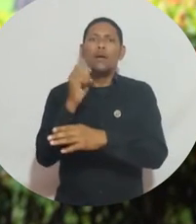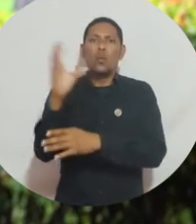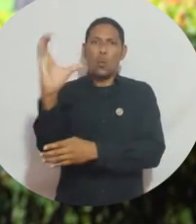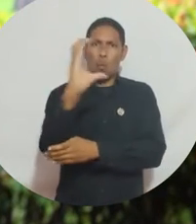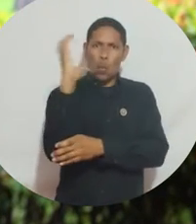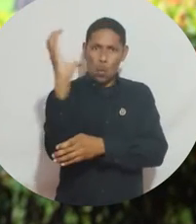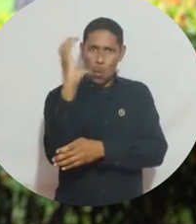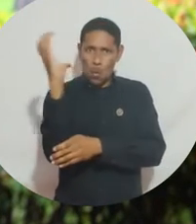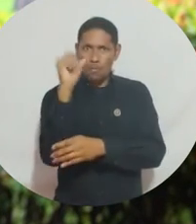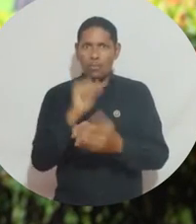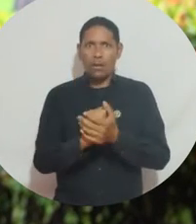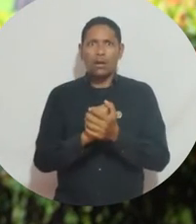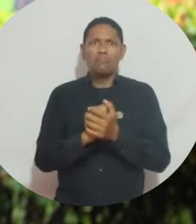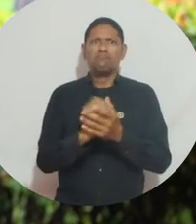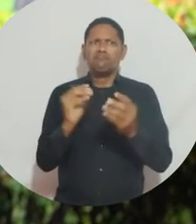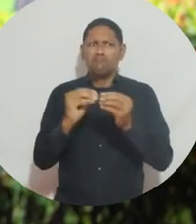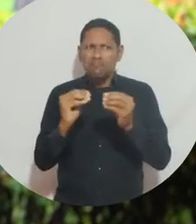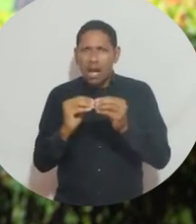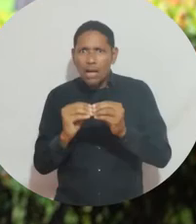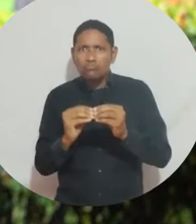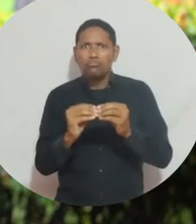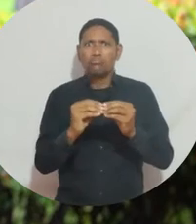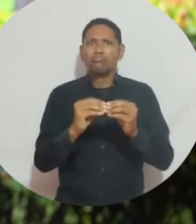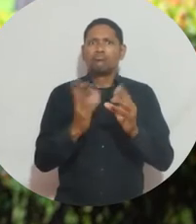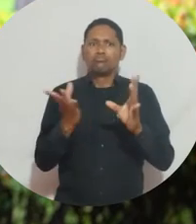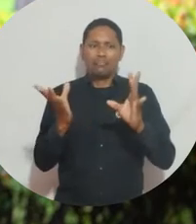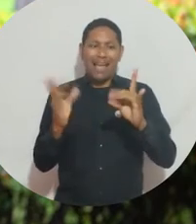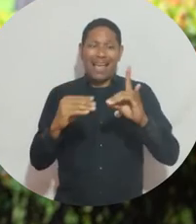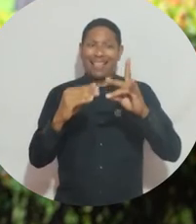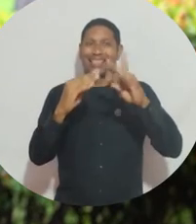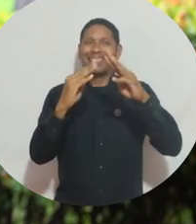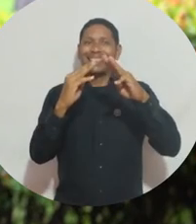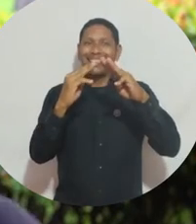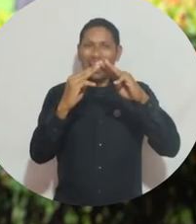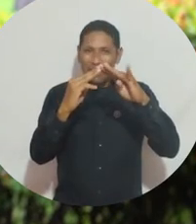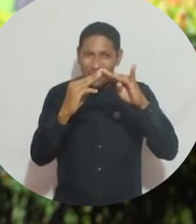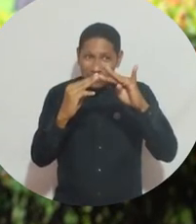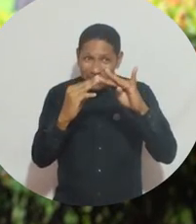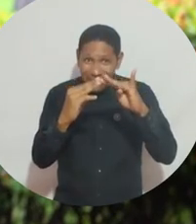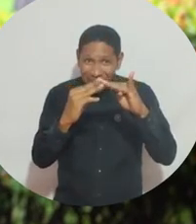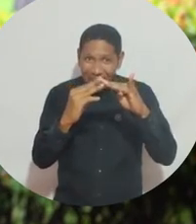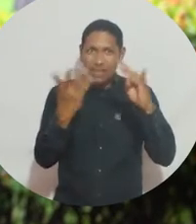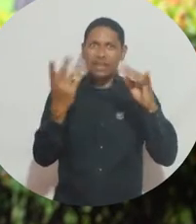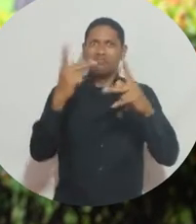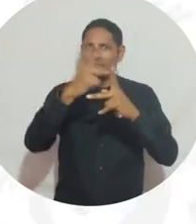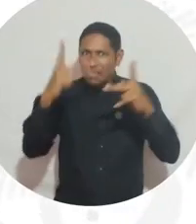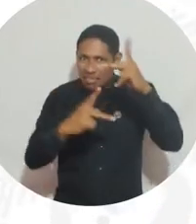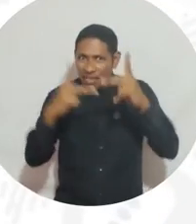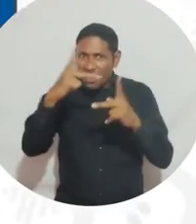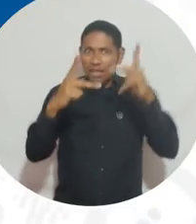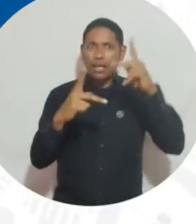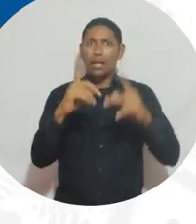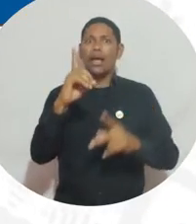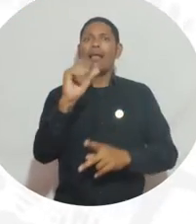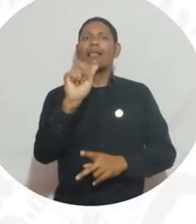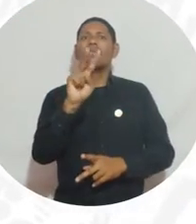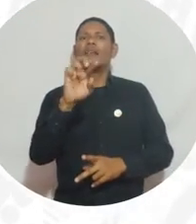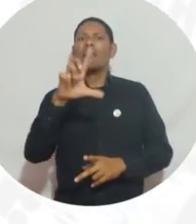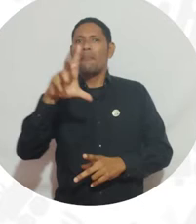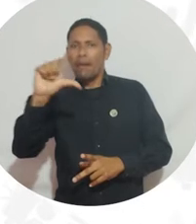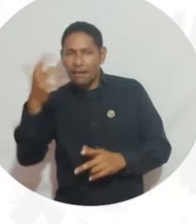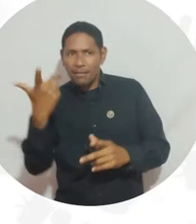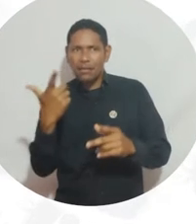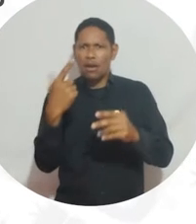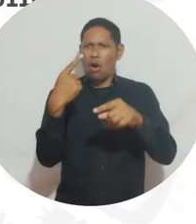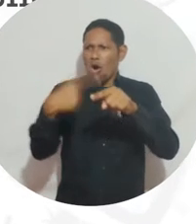va en Colombia con código QR, con transferencias de cuentas Bancolombia, da vivienda con transferencias de cuentas de vivienda. Lo pueden hacer desde NX, desde Raviplata.